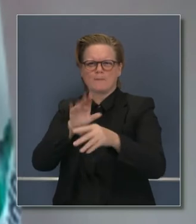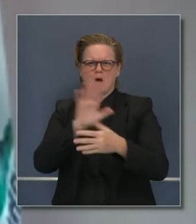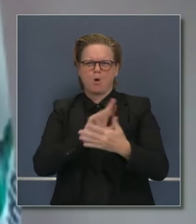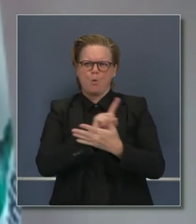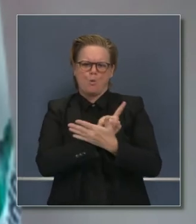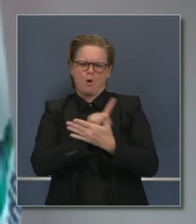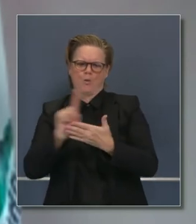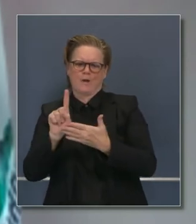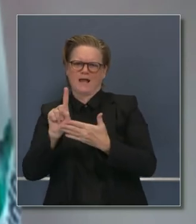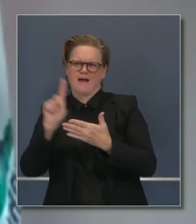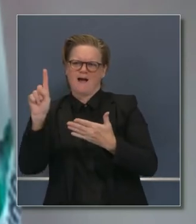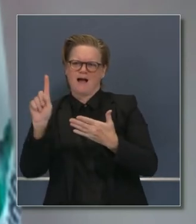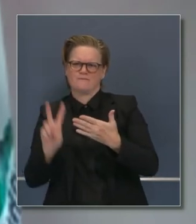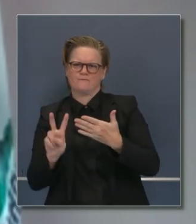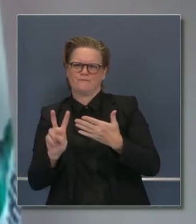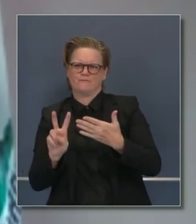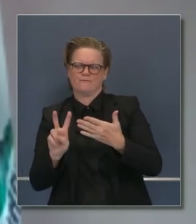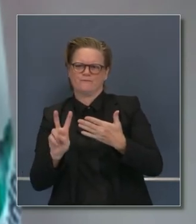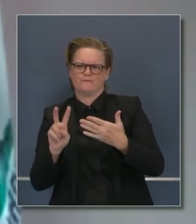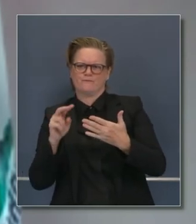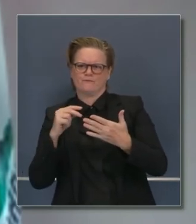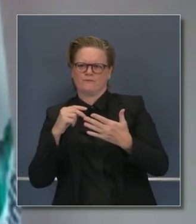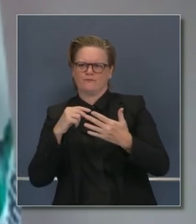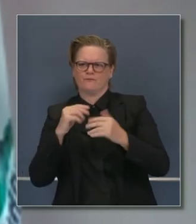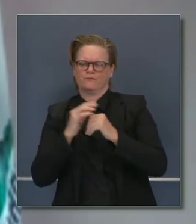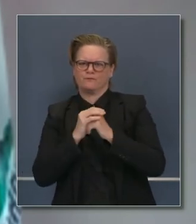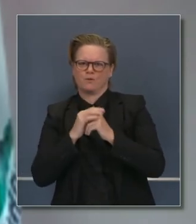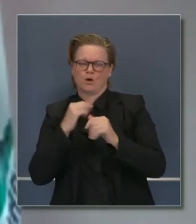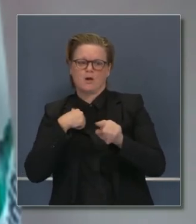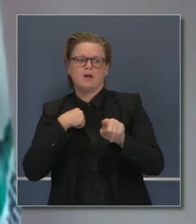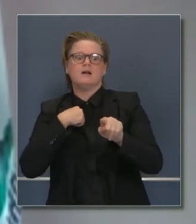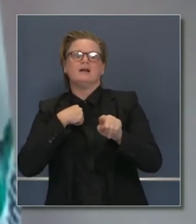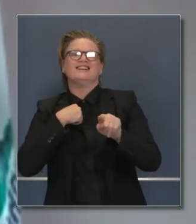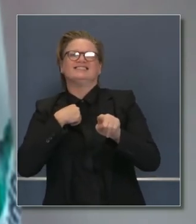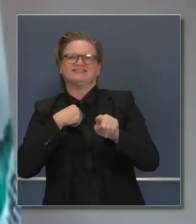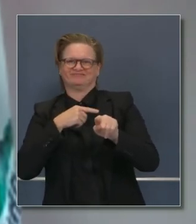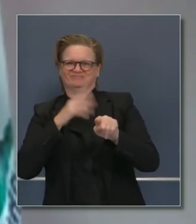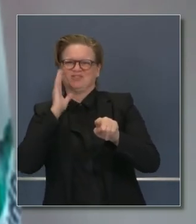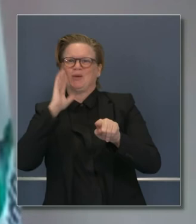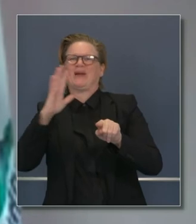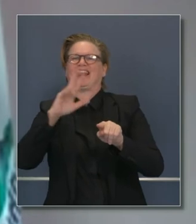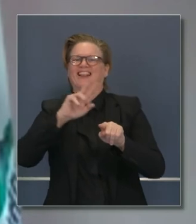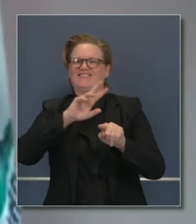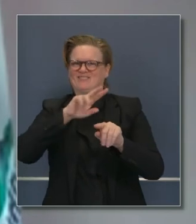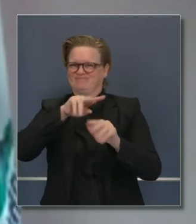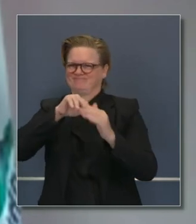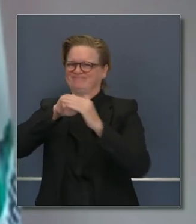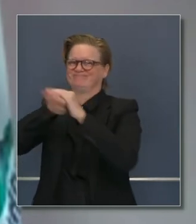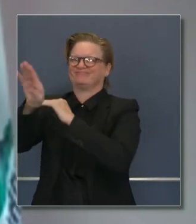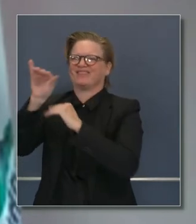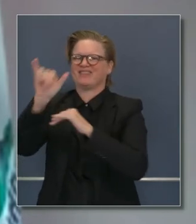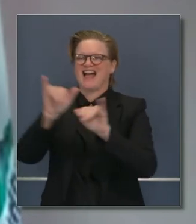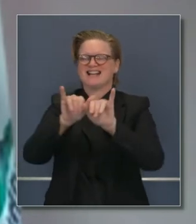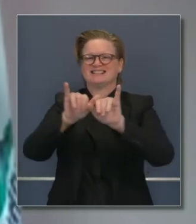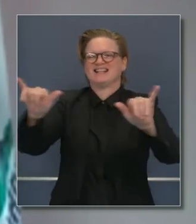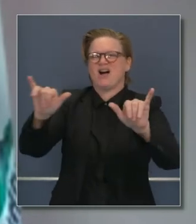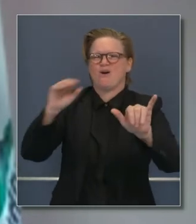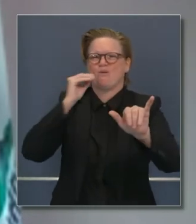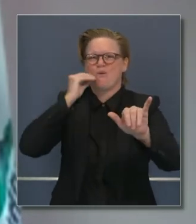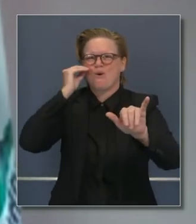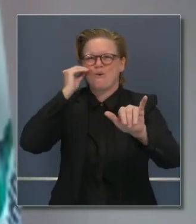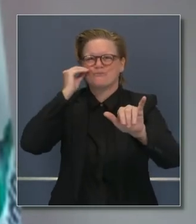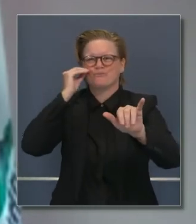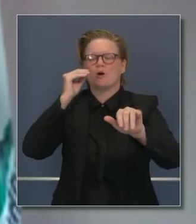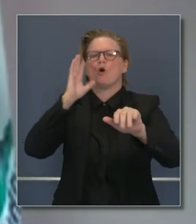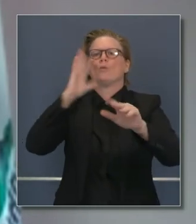individuos que son hospitalizados yendo a las unidades de cuidados intensivos. Así que usamos los índices de transmisión